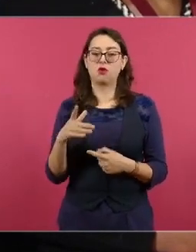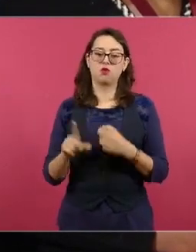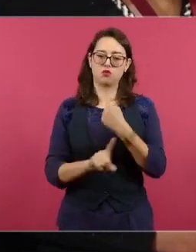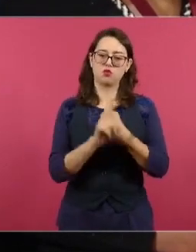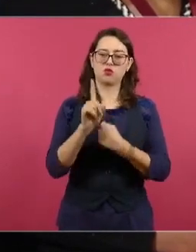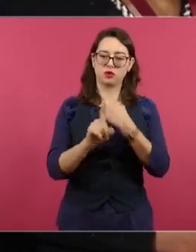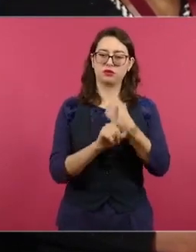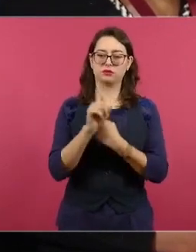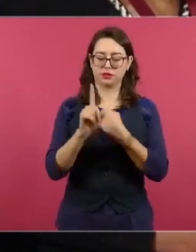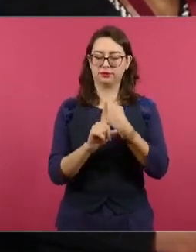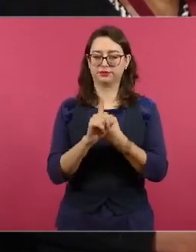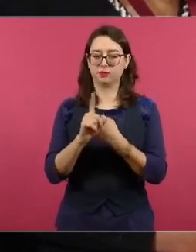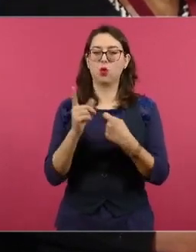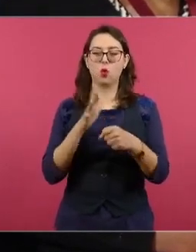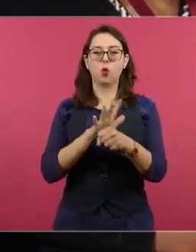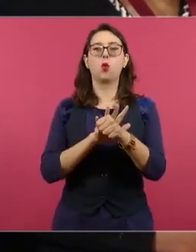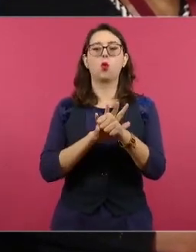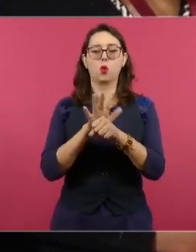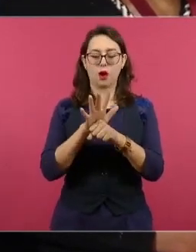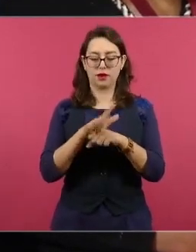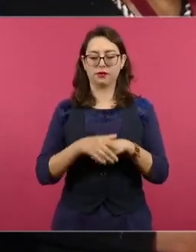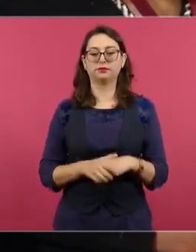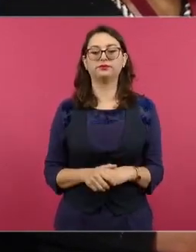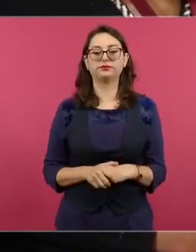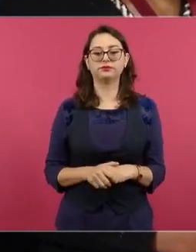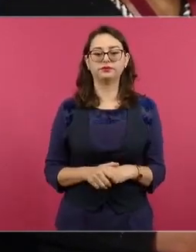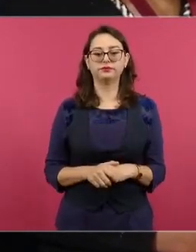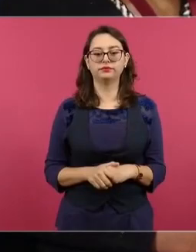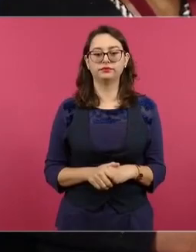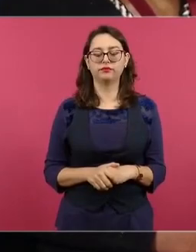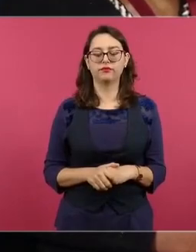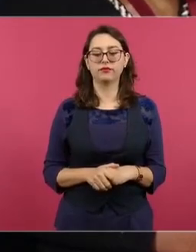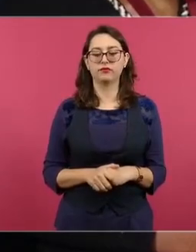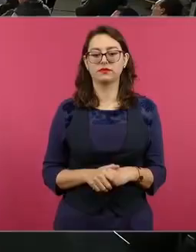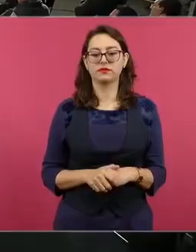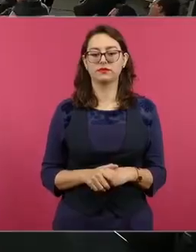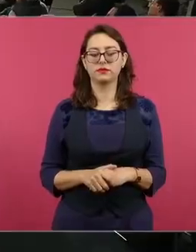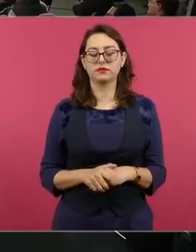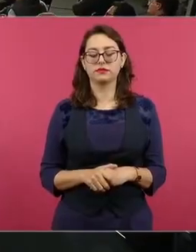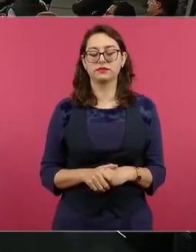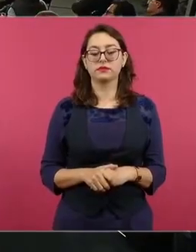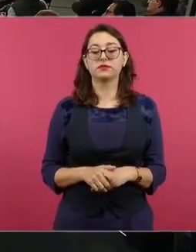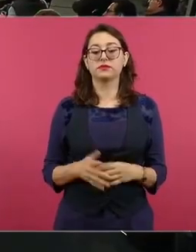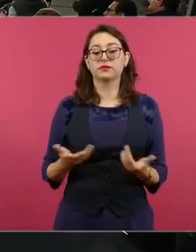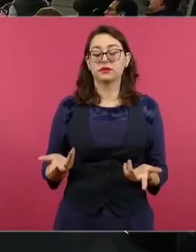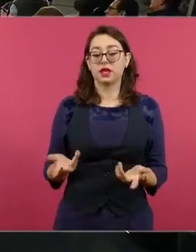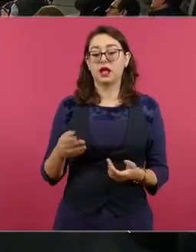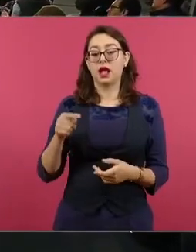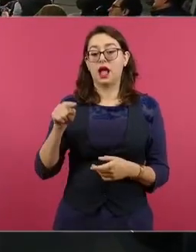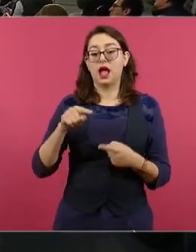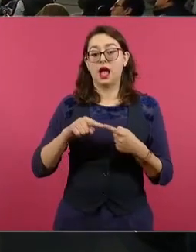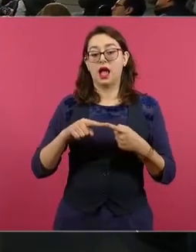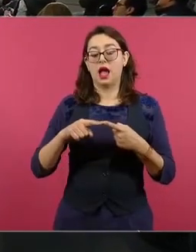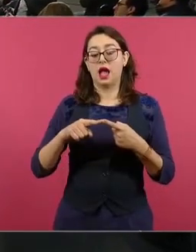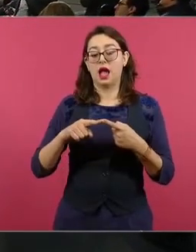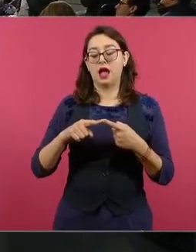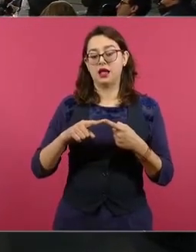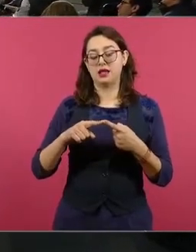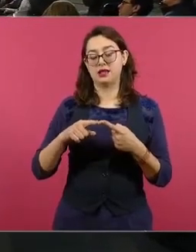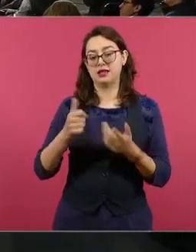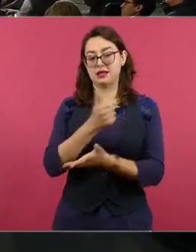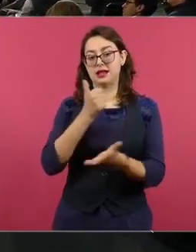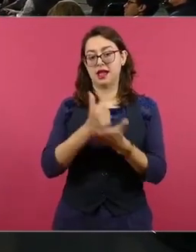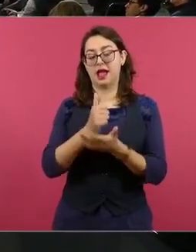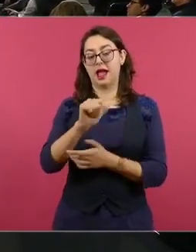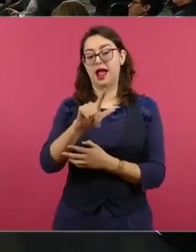El primero se encuentra en la zona conurbada de Alvarado y Boca del Río para